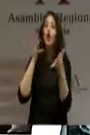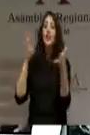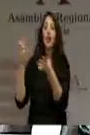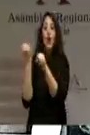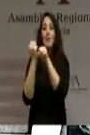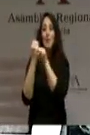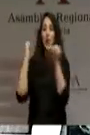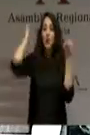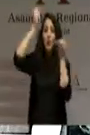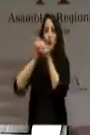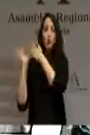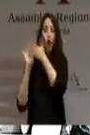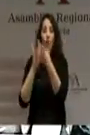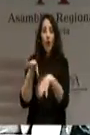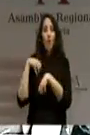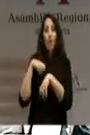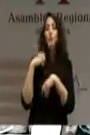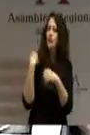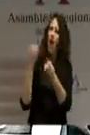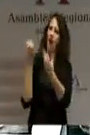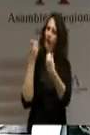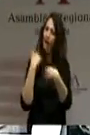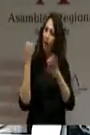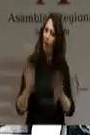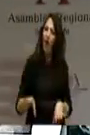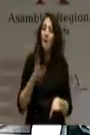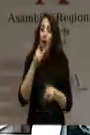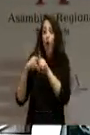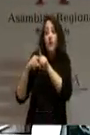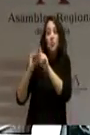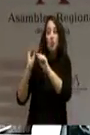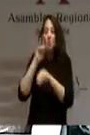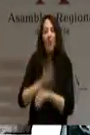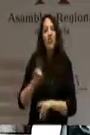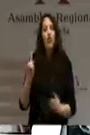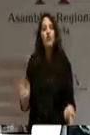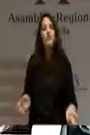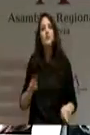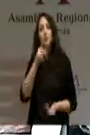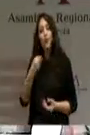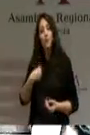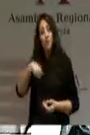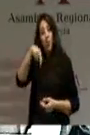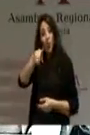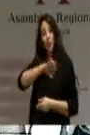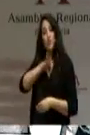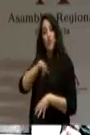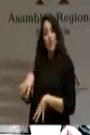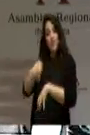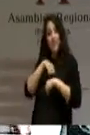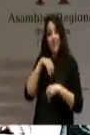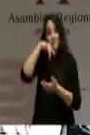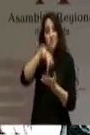Empleo. Pero al parecer no era ese su objetivo, porque ahora usted dice que viene precisamente a hacer eso. Más allá de la